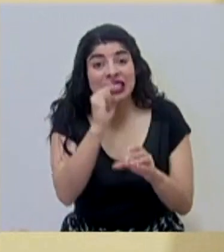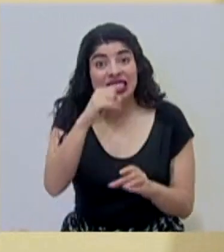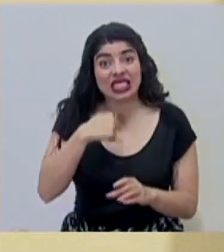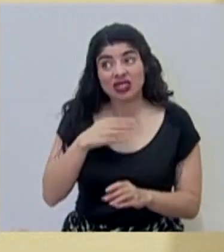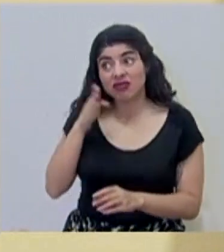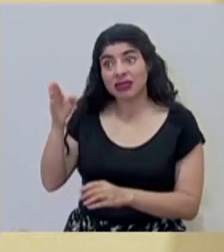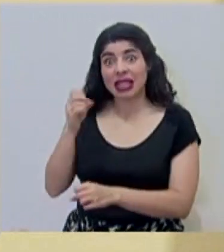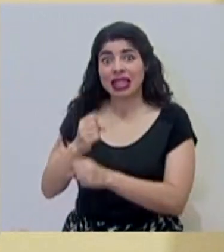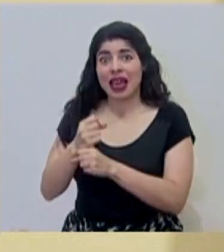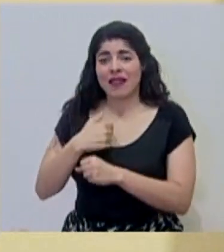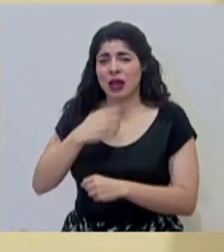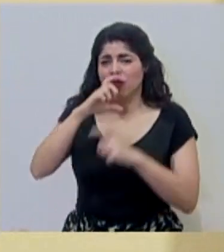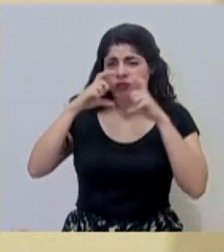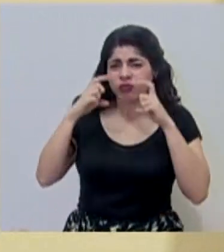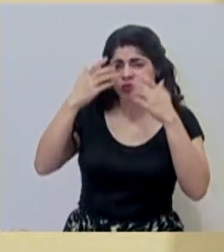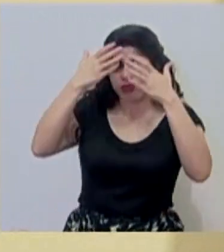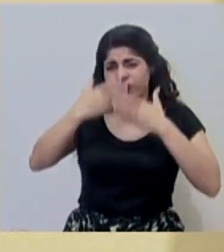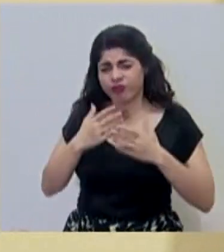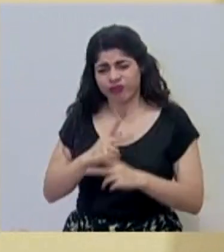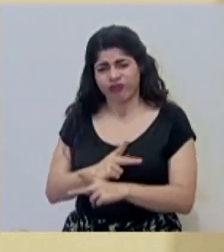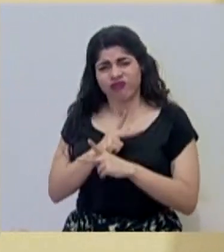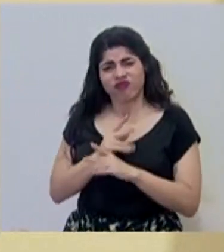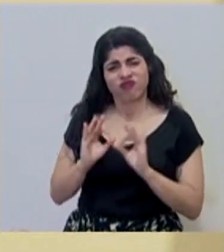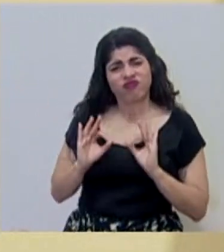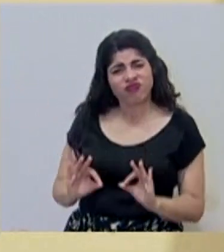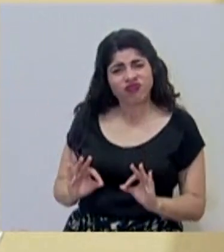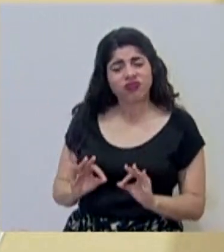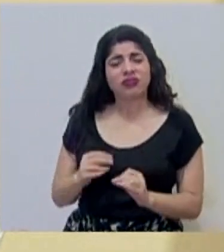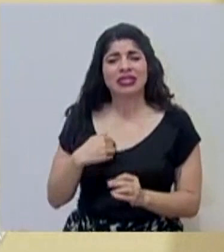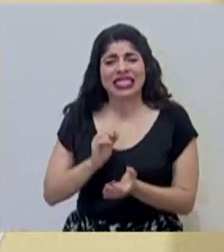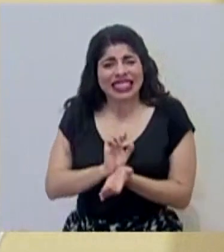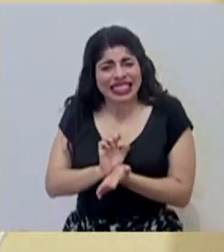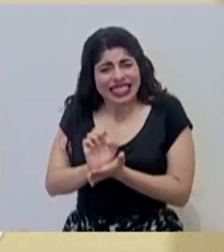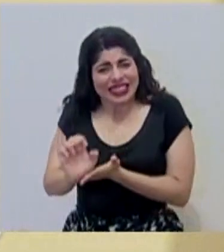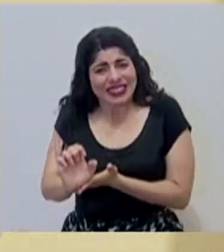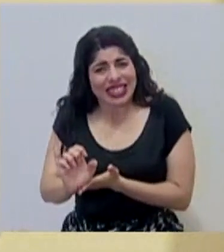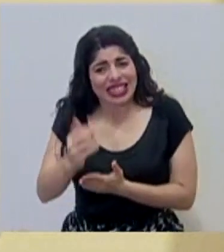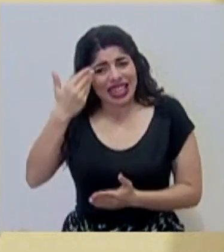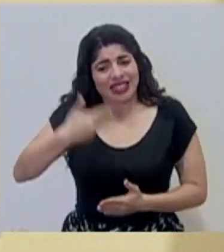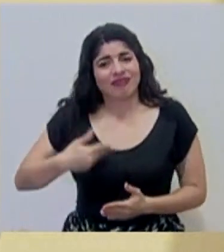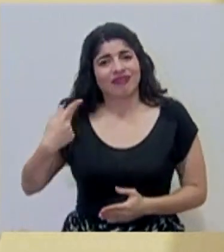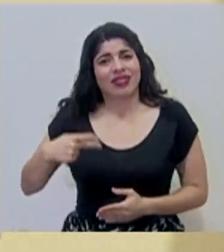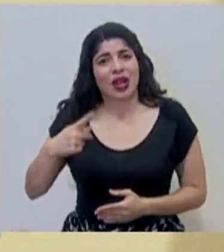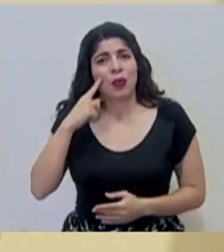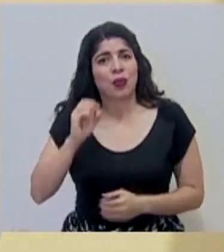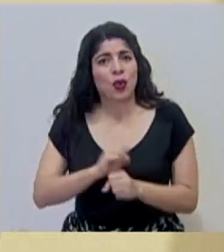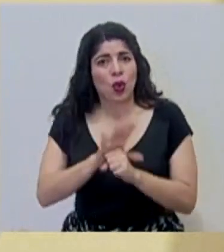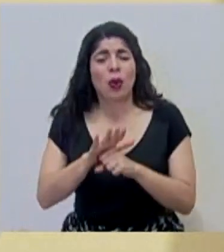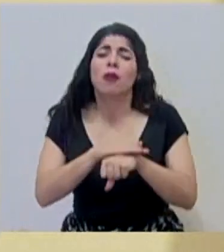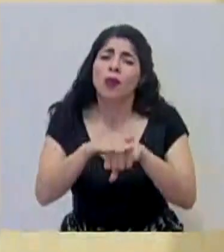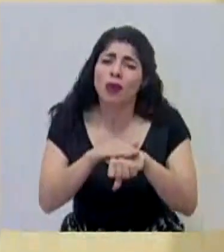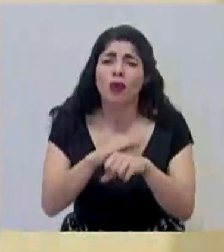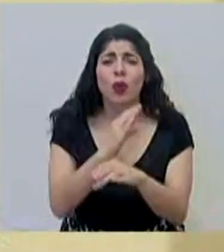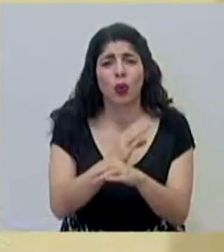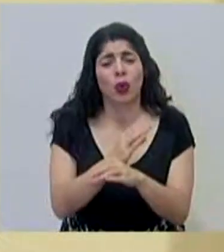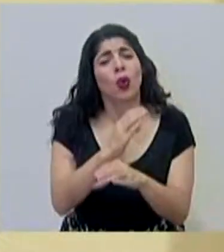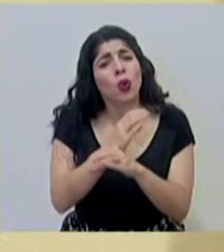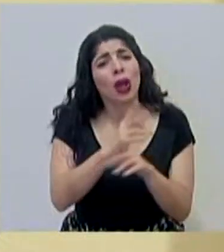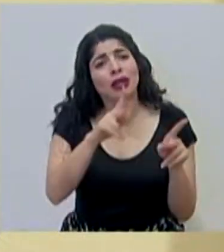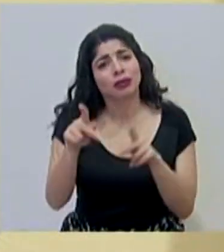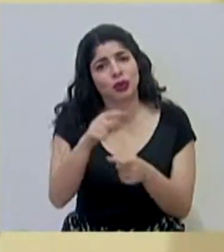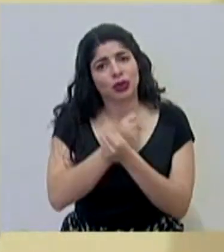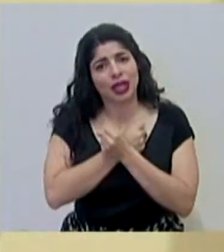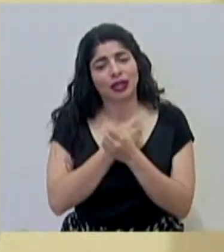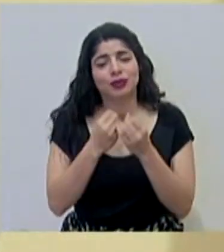trabajar nos protejamos muchísimo y que evitemos al máximo exponernos al COVID. Por favor, cuídense y cuídense a sus seres